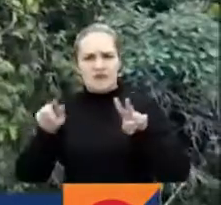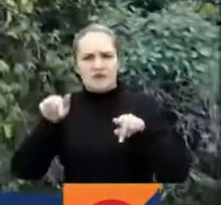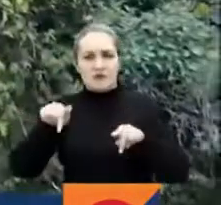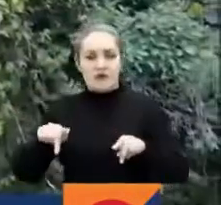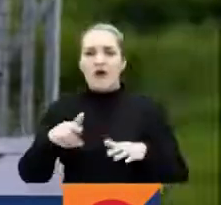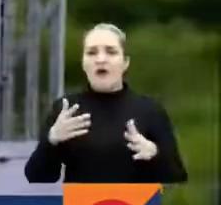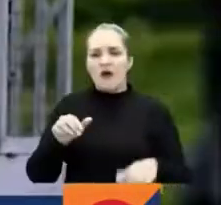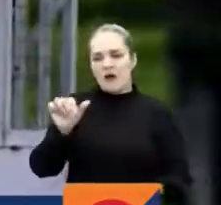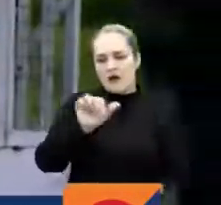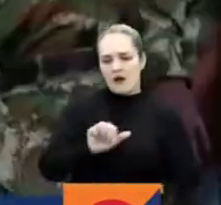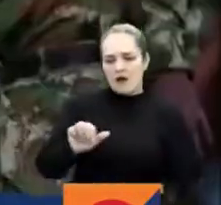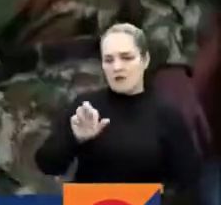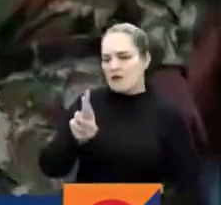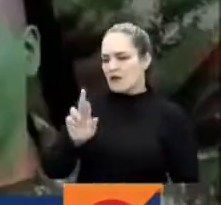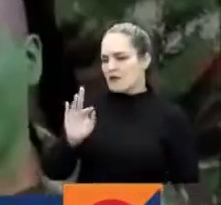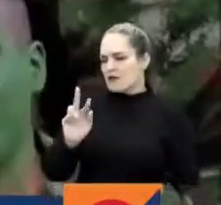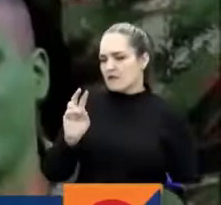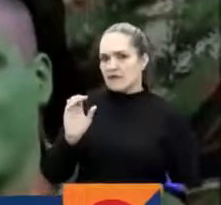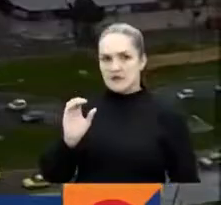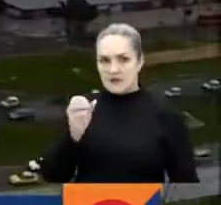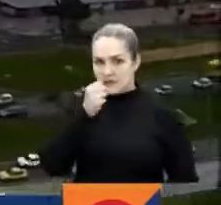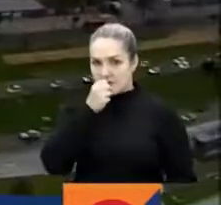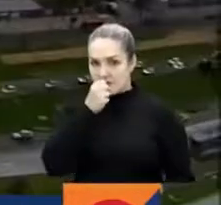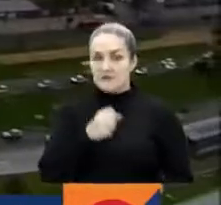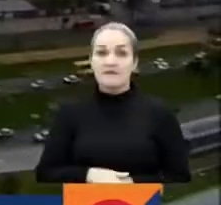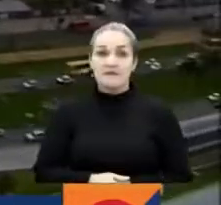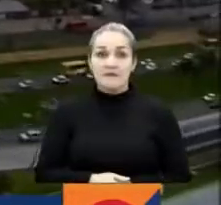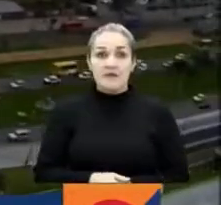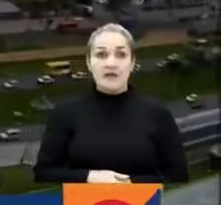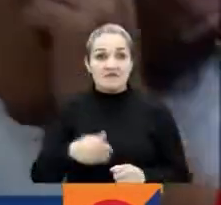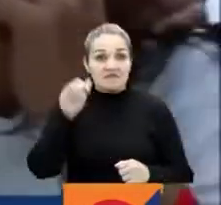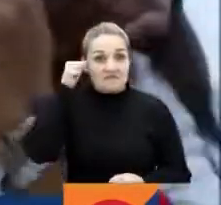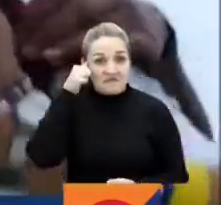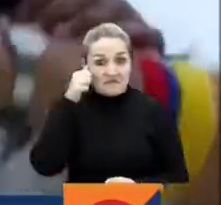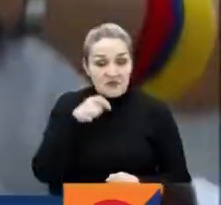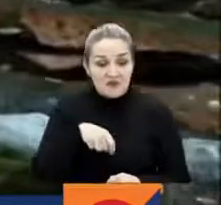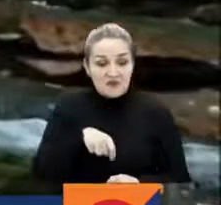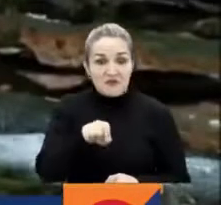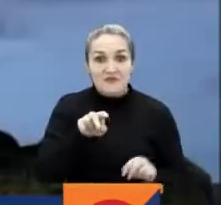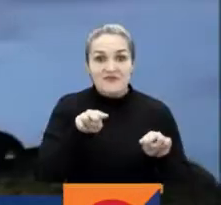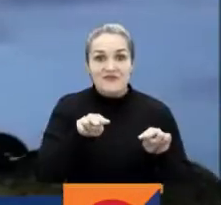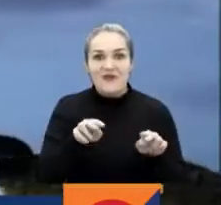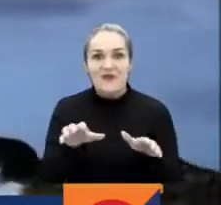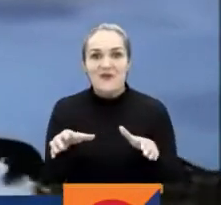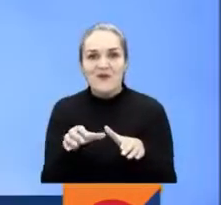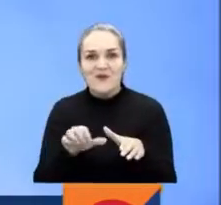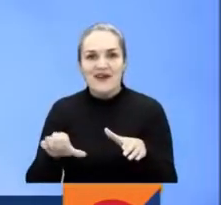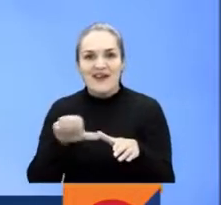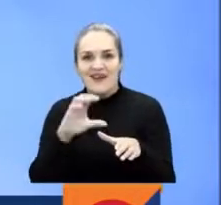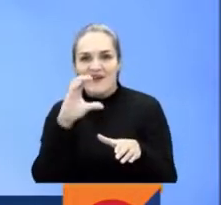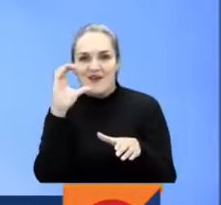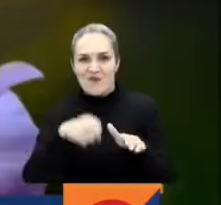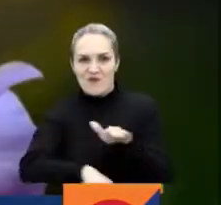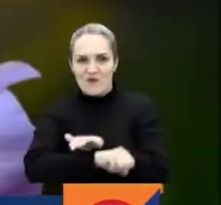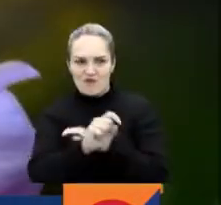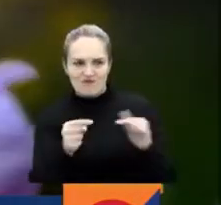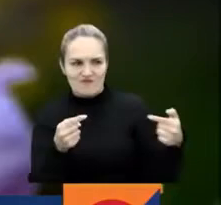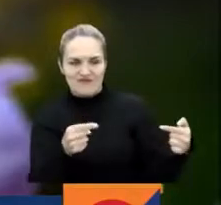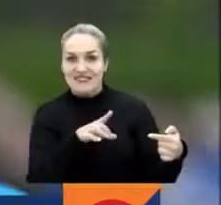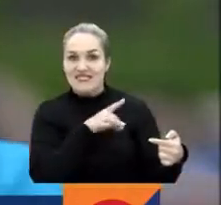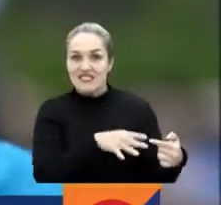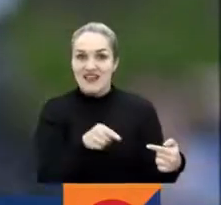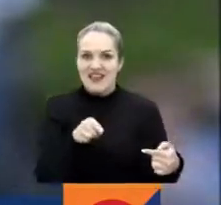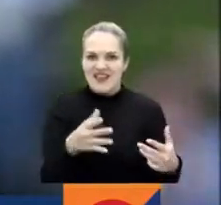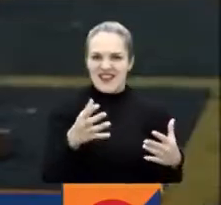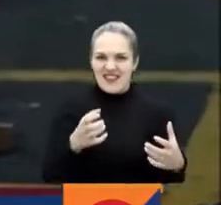como arroba RTBC Noticias. Y no se pierdan el partido de la selección Colombia femenina de fútbol contra Chile que hoy se juega